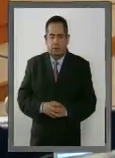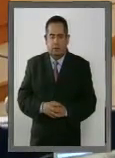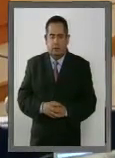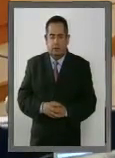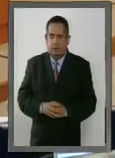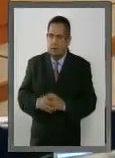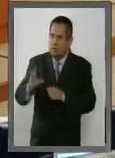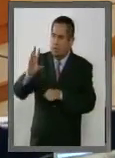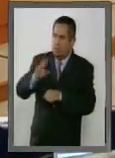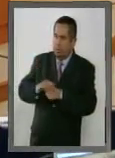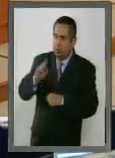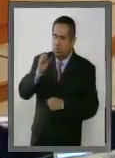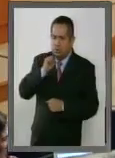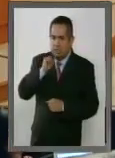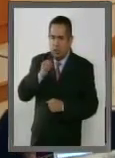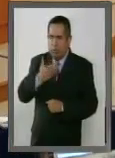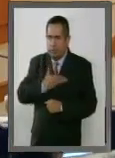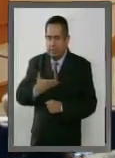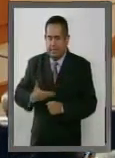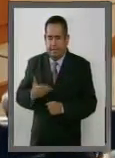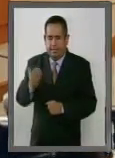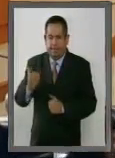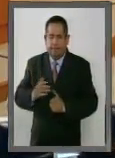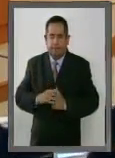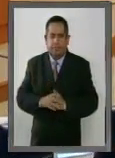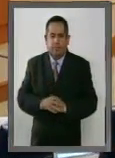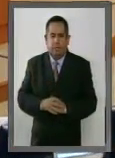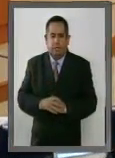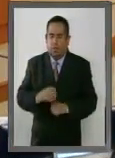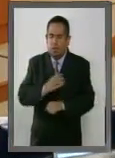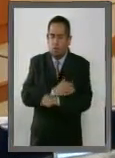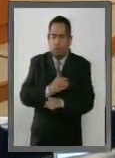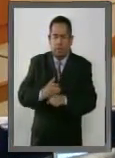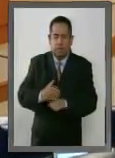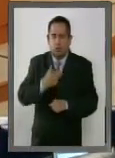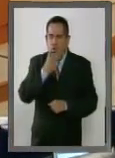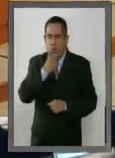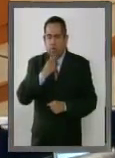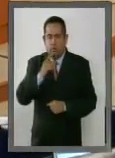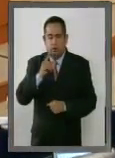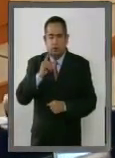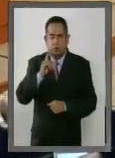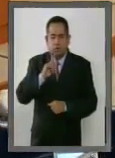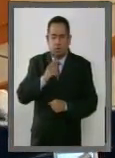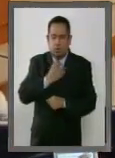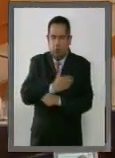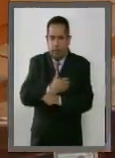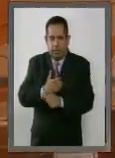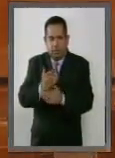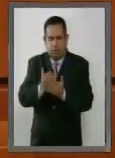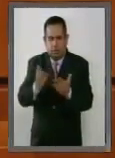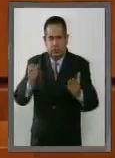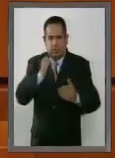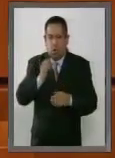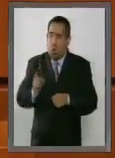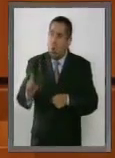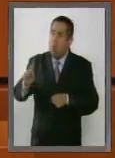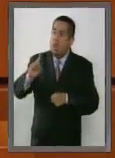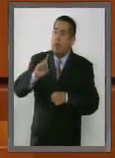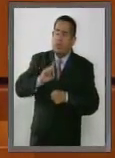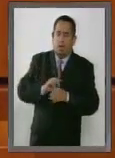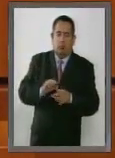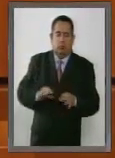Con su venia, senador presidente, compañeras y compañeros senadores, este es un día clave